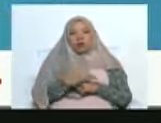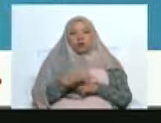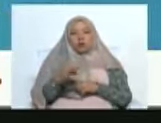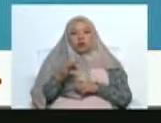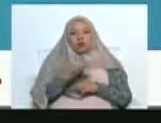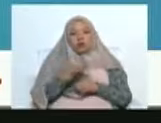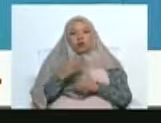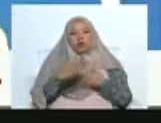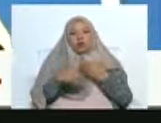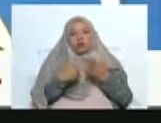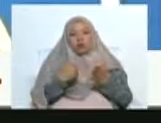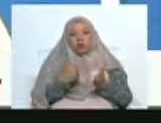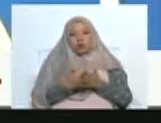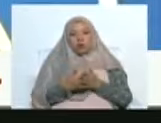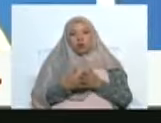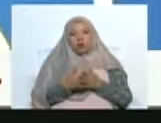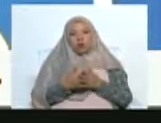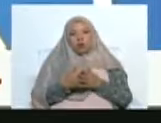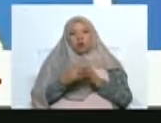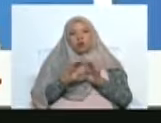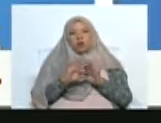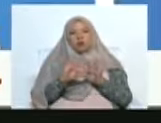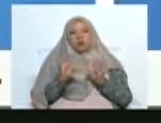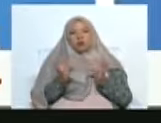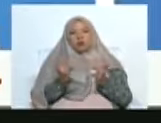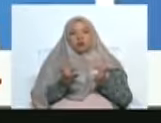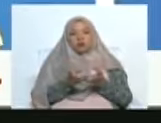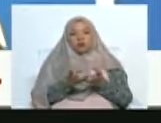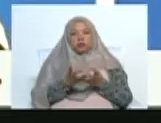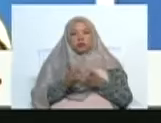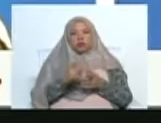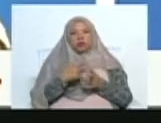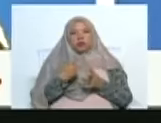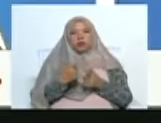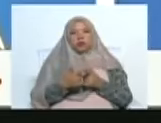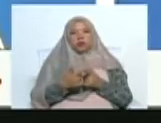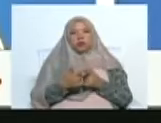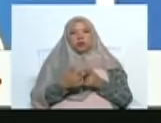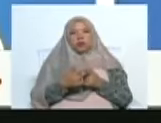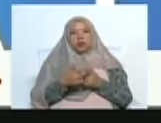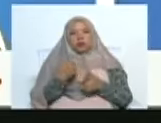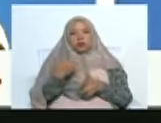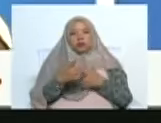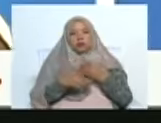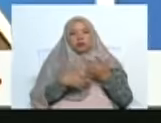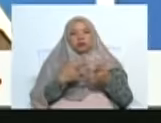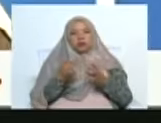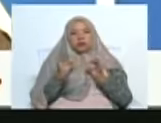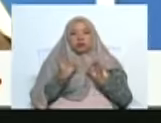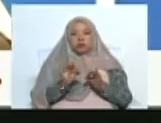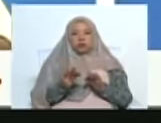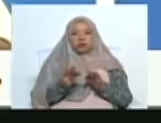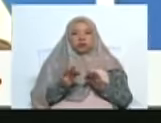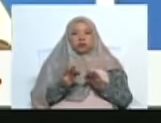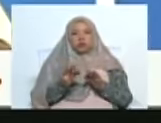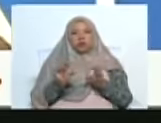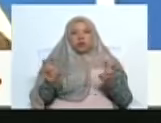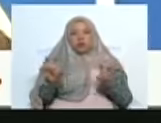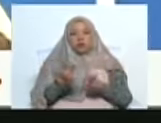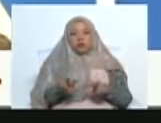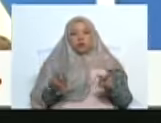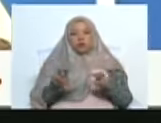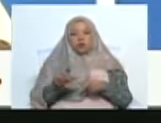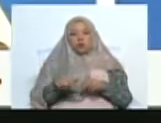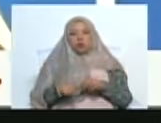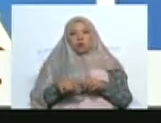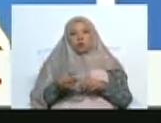Y por lo tanto, alrededor del 4 vamos a conseguir entonces la posibilidad de reverenciar, la posibilidad de